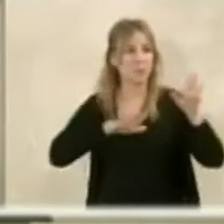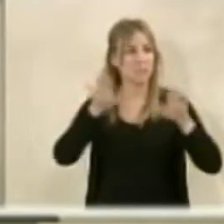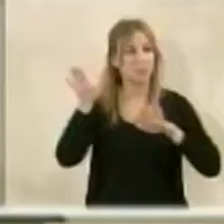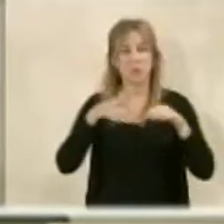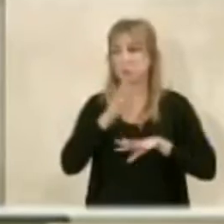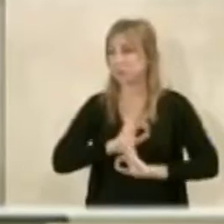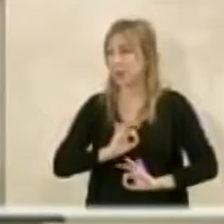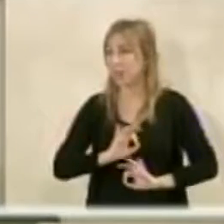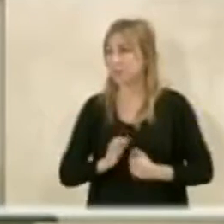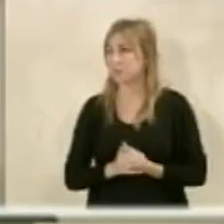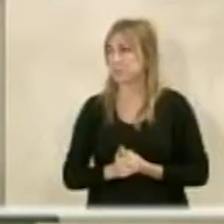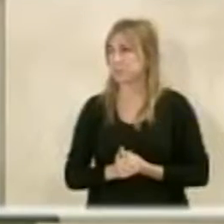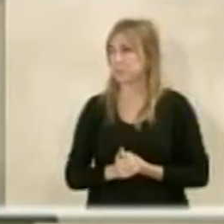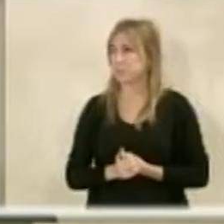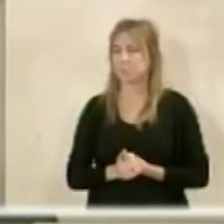No.